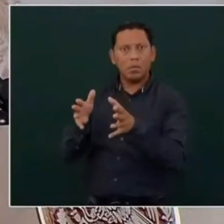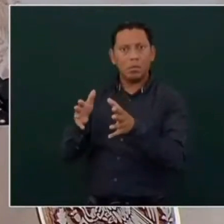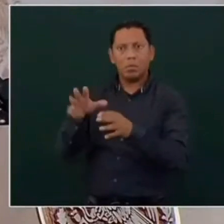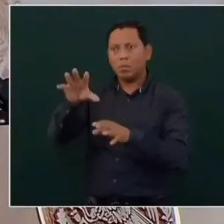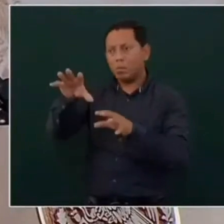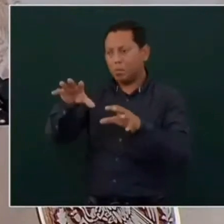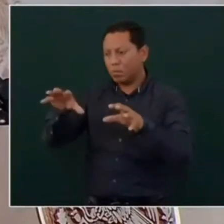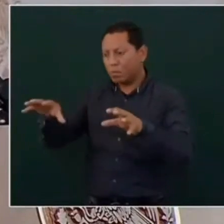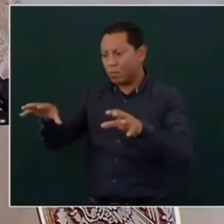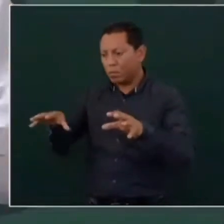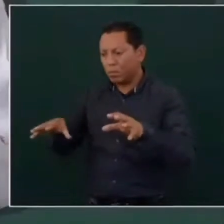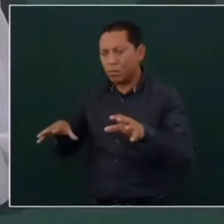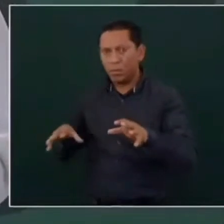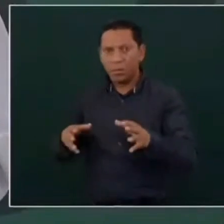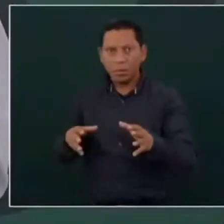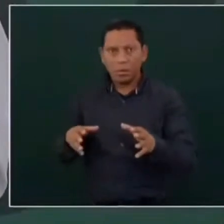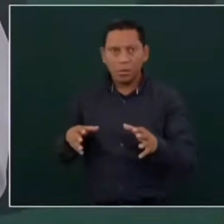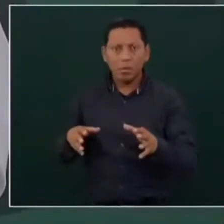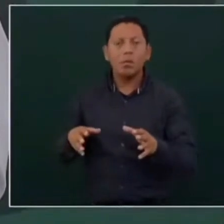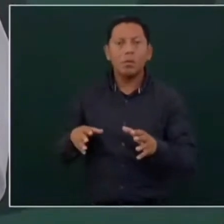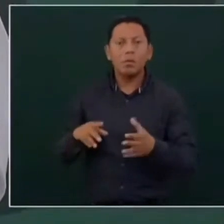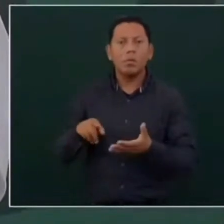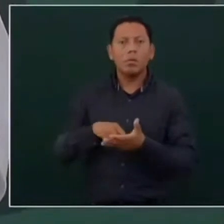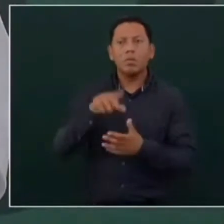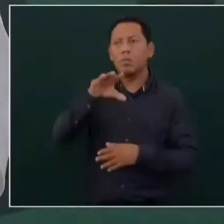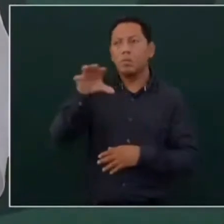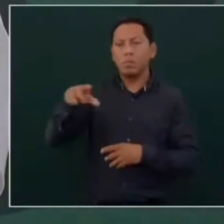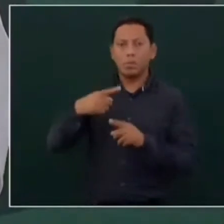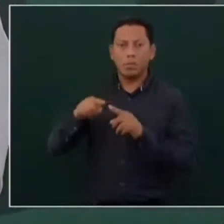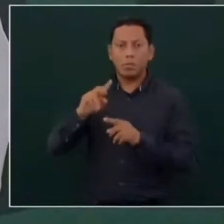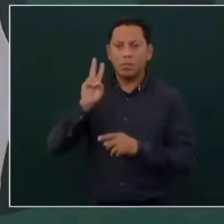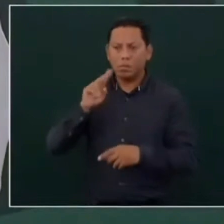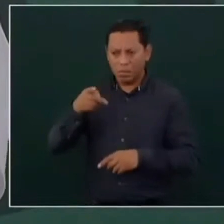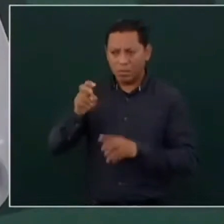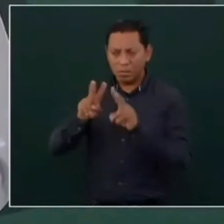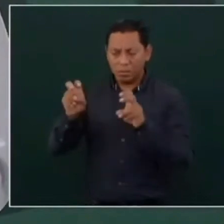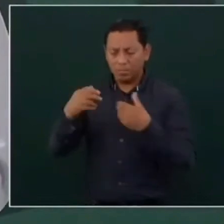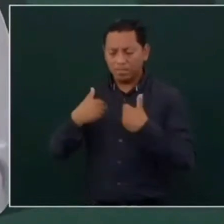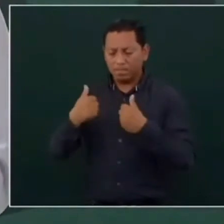estableciendo, poniendo en todos los embalses. Y vamos a verlo. eso.